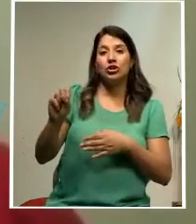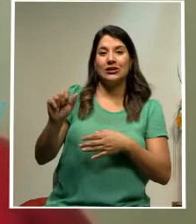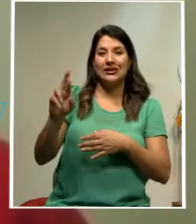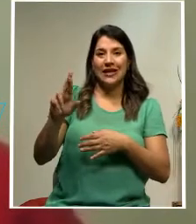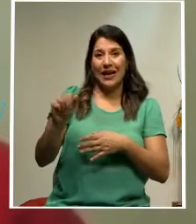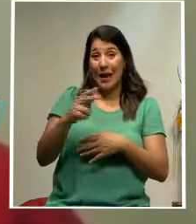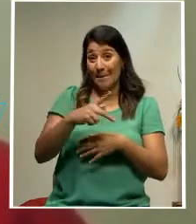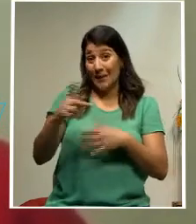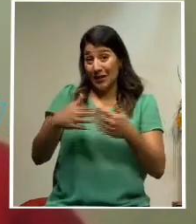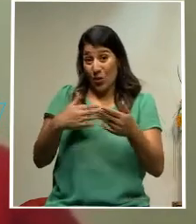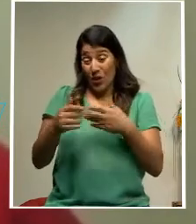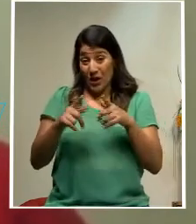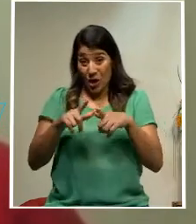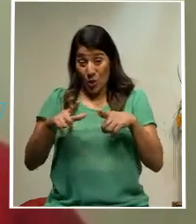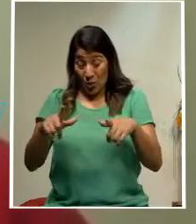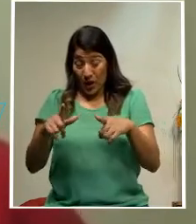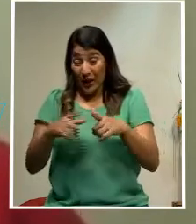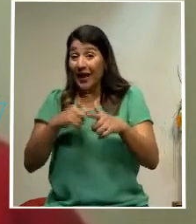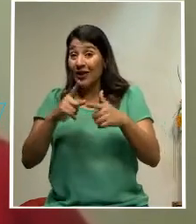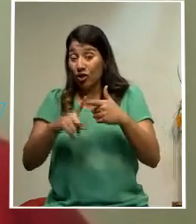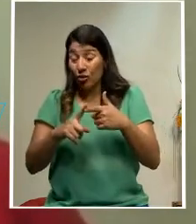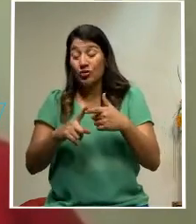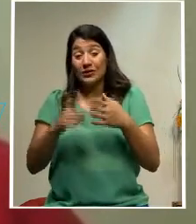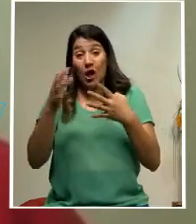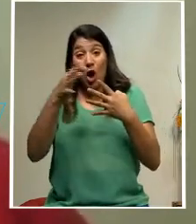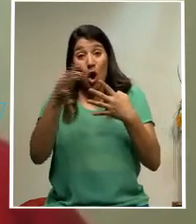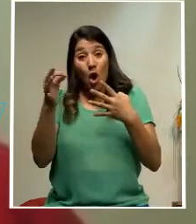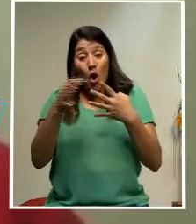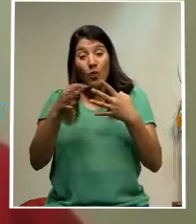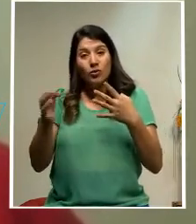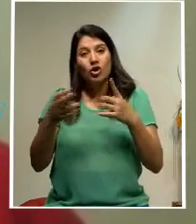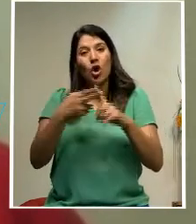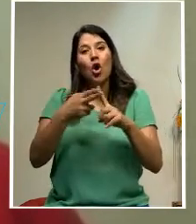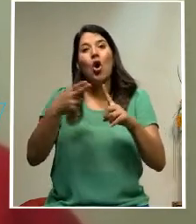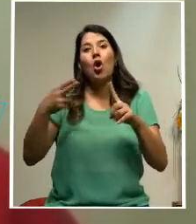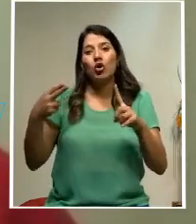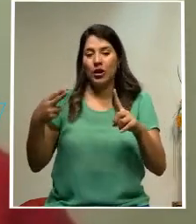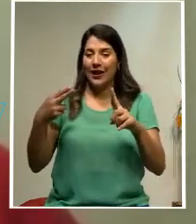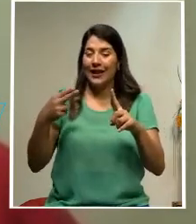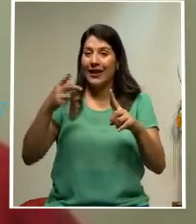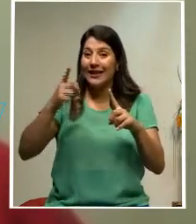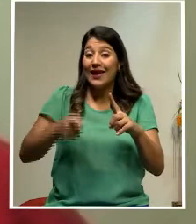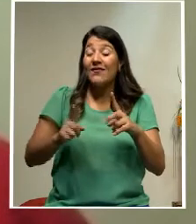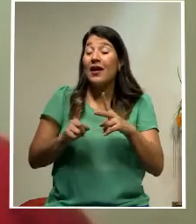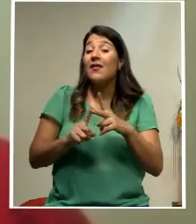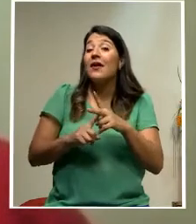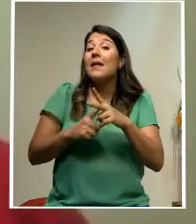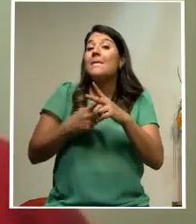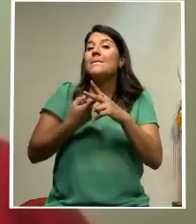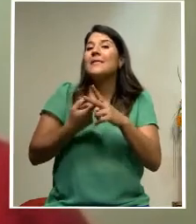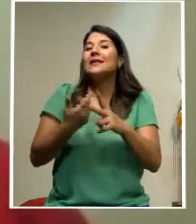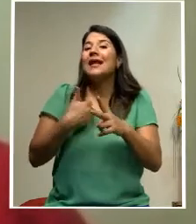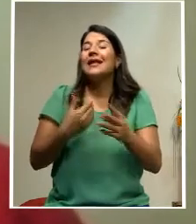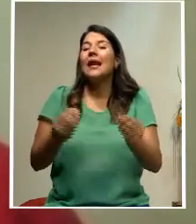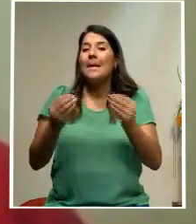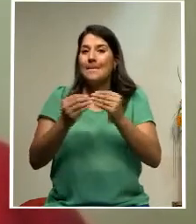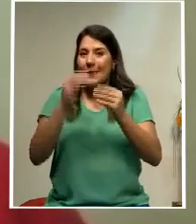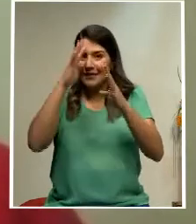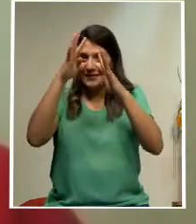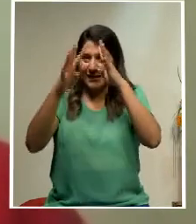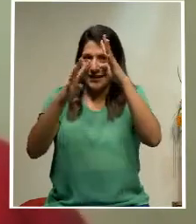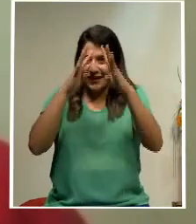Entonces son opciones de que los hoteles van a tener que ser más ingeniosos,